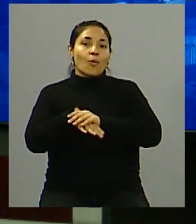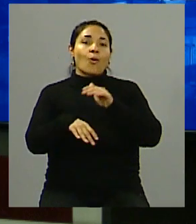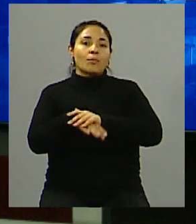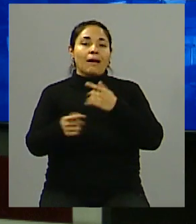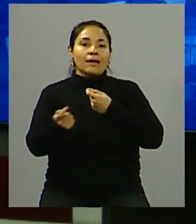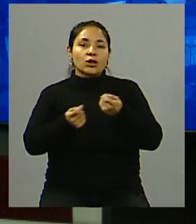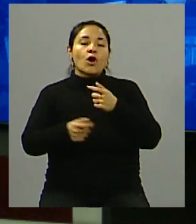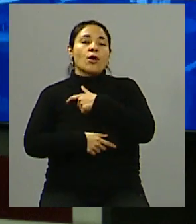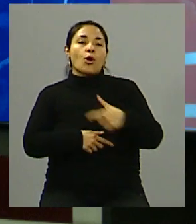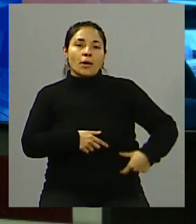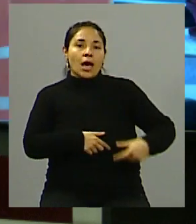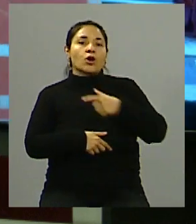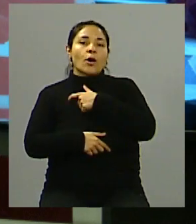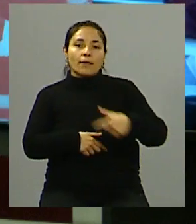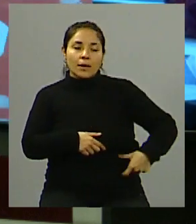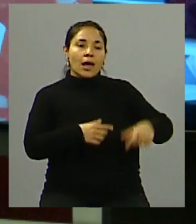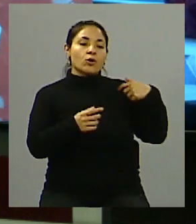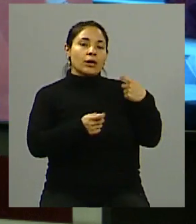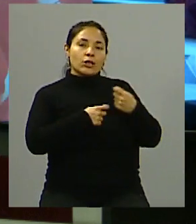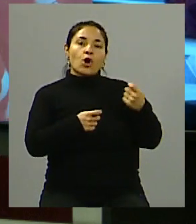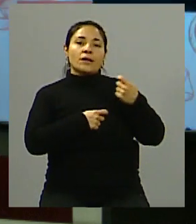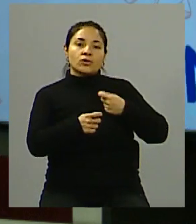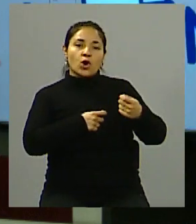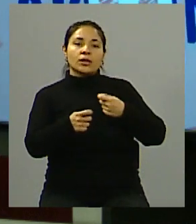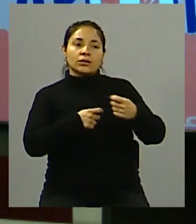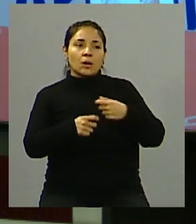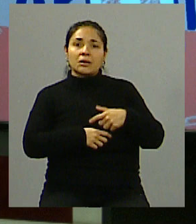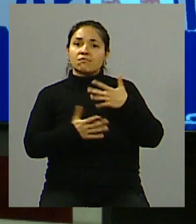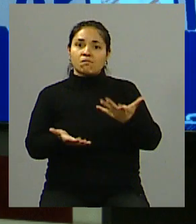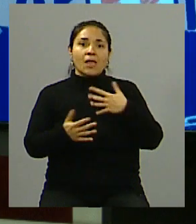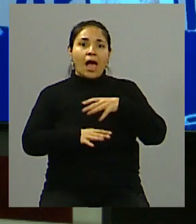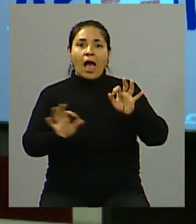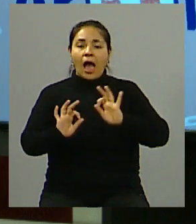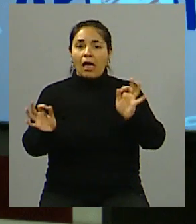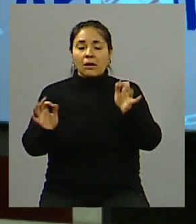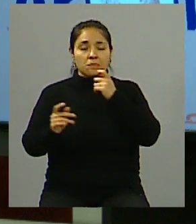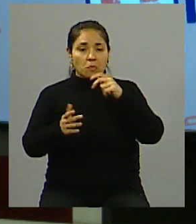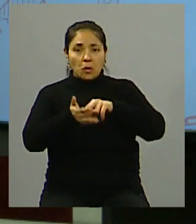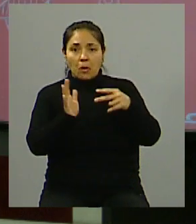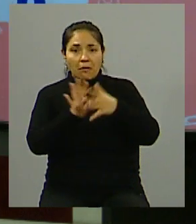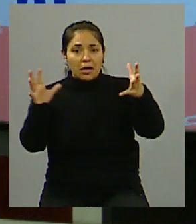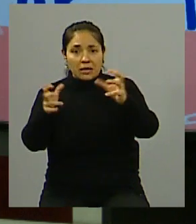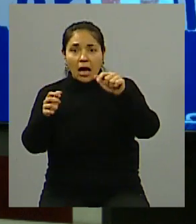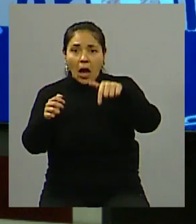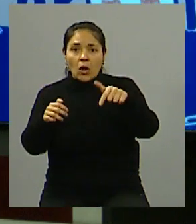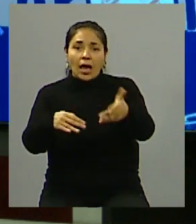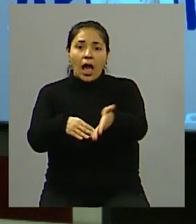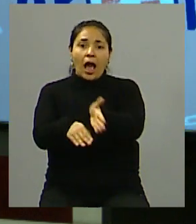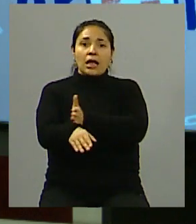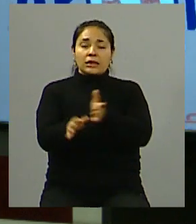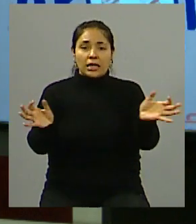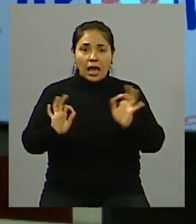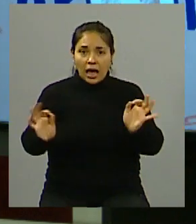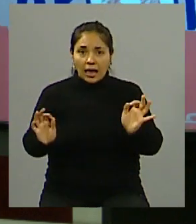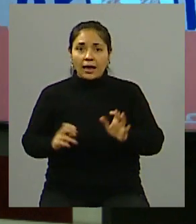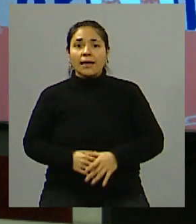de gobierno que tal vez no tomaron las medidas necesarias para evitar esta crisis. Sí, a ver,